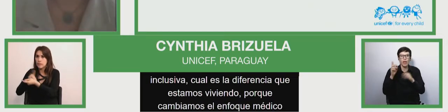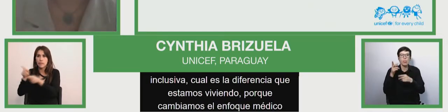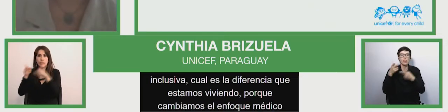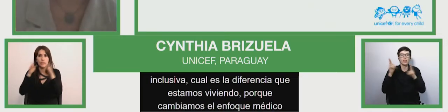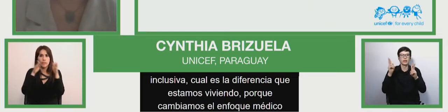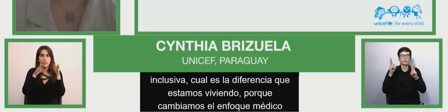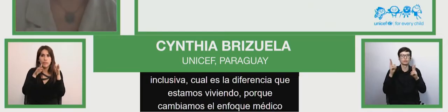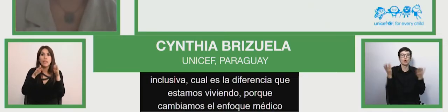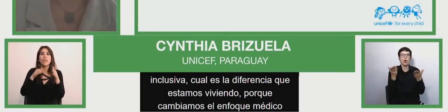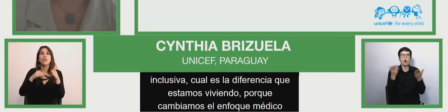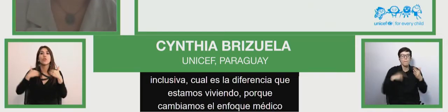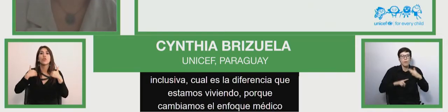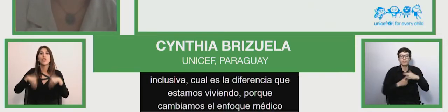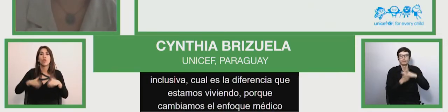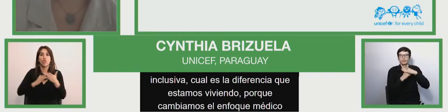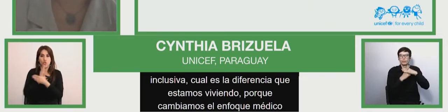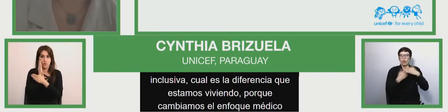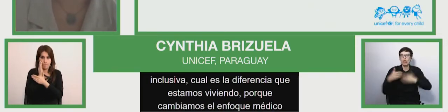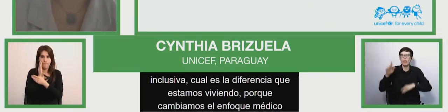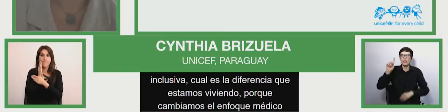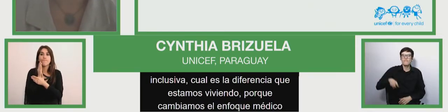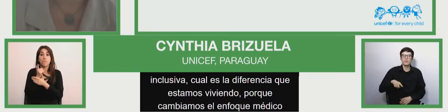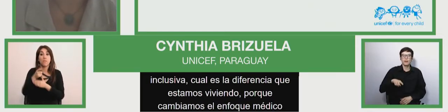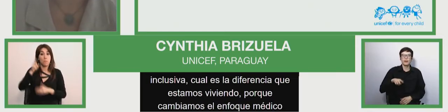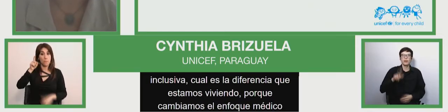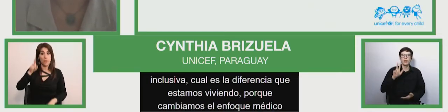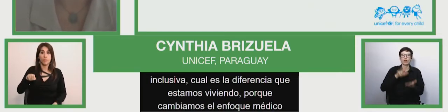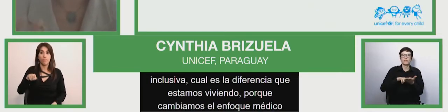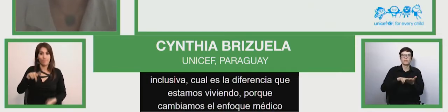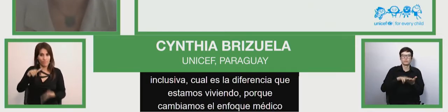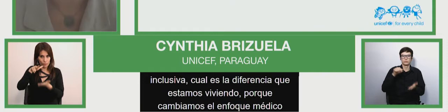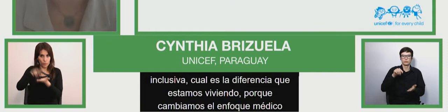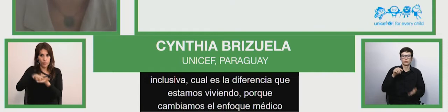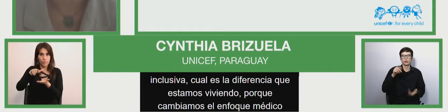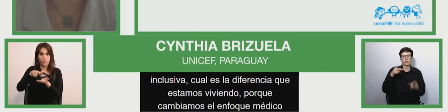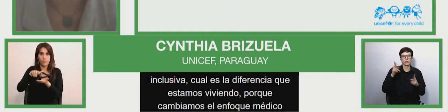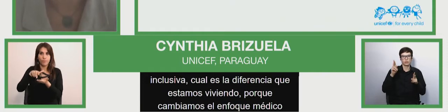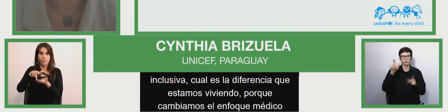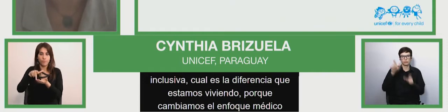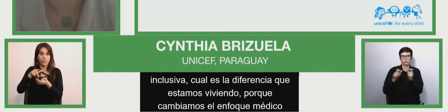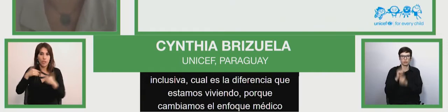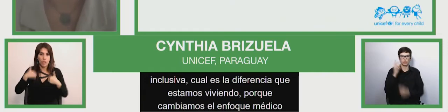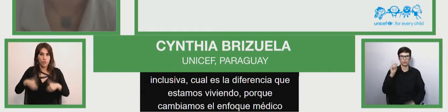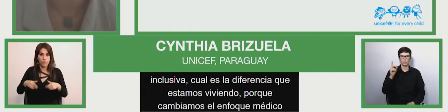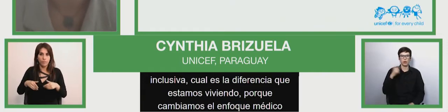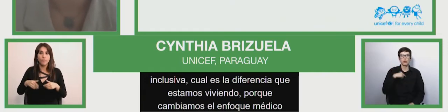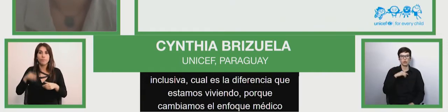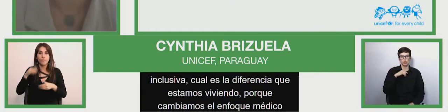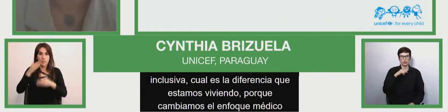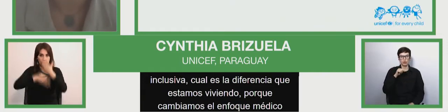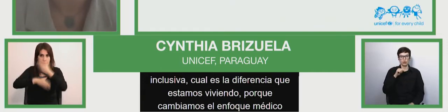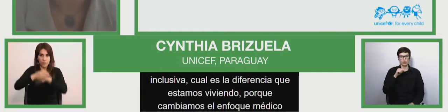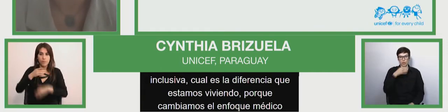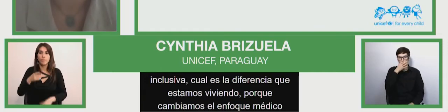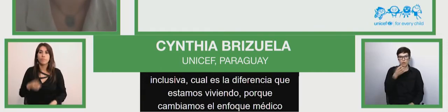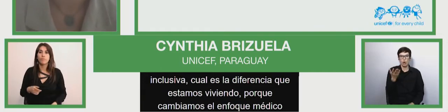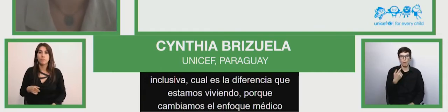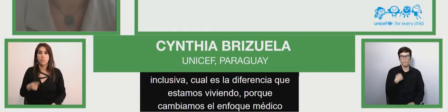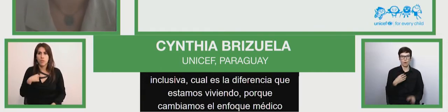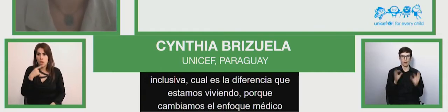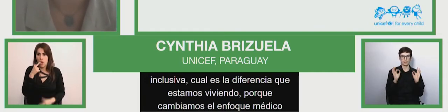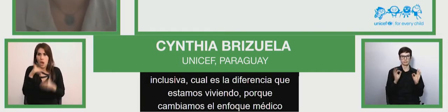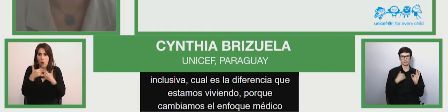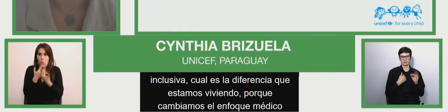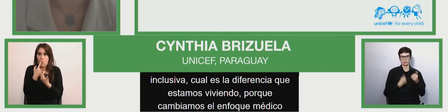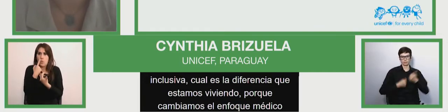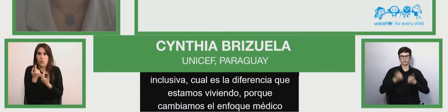surgió la convención de los derechos de las personas con discapacidad? Yo les hablo como una especialista, pero también les hablo como una madre de una